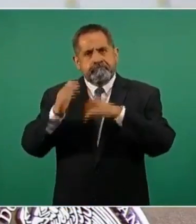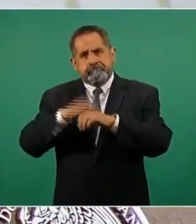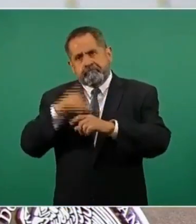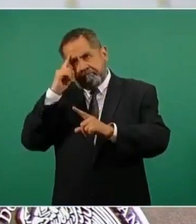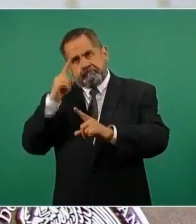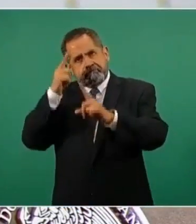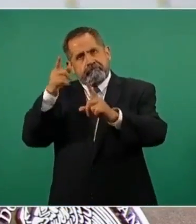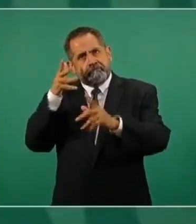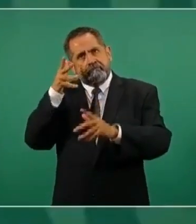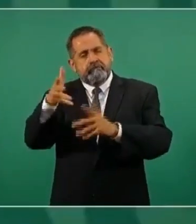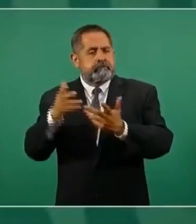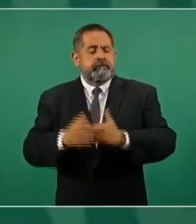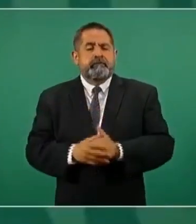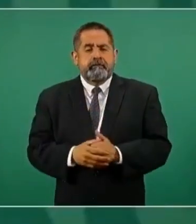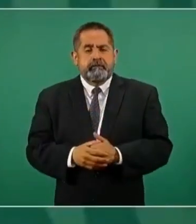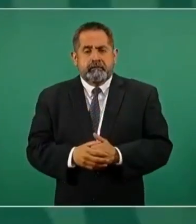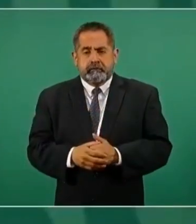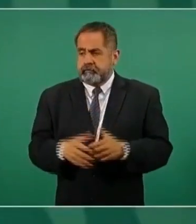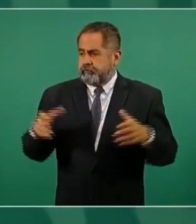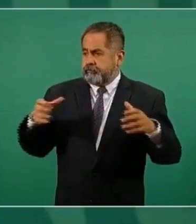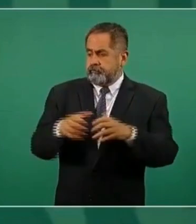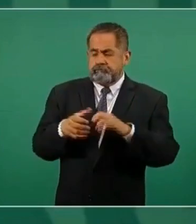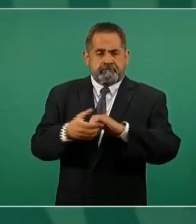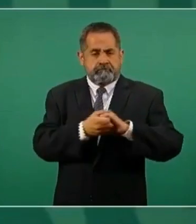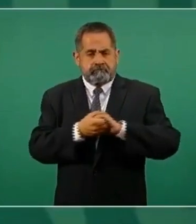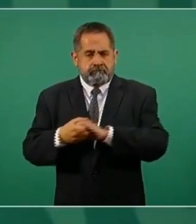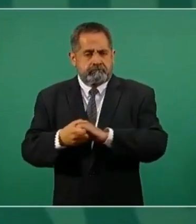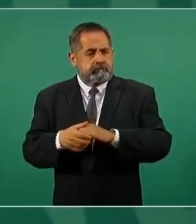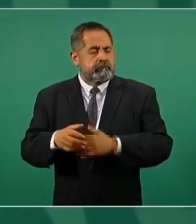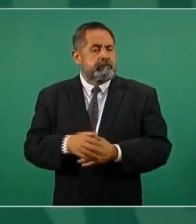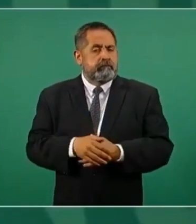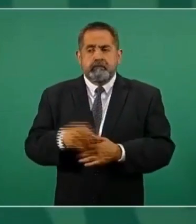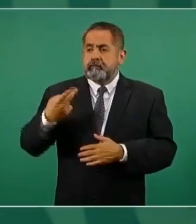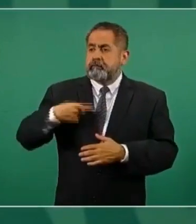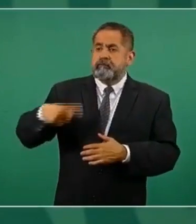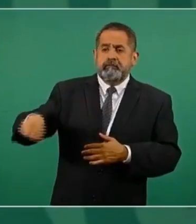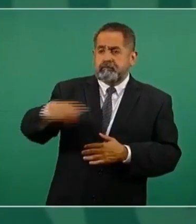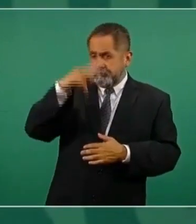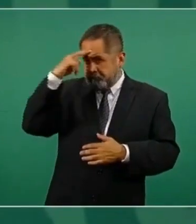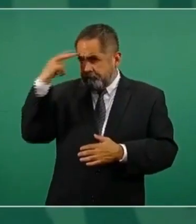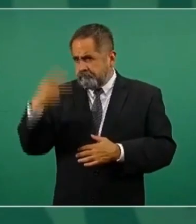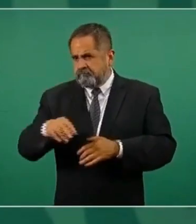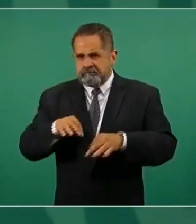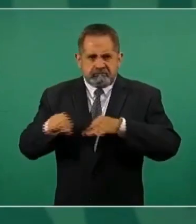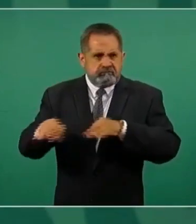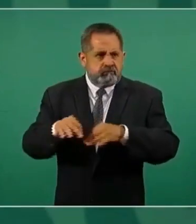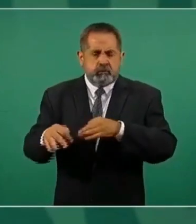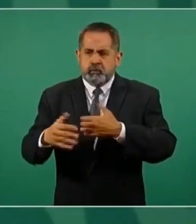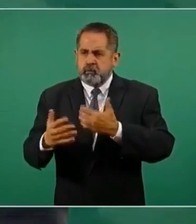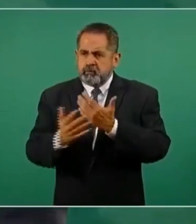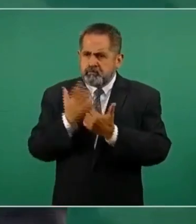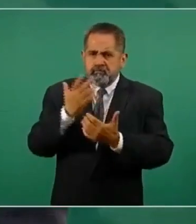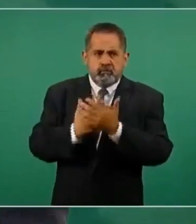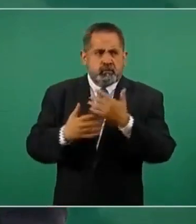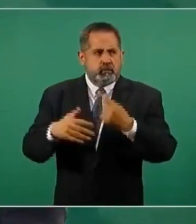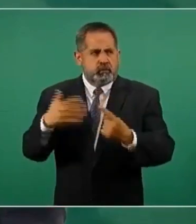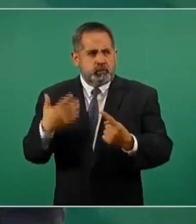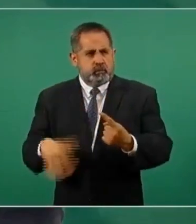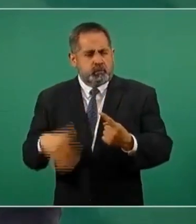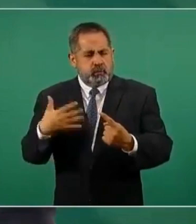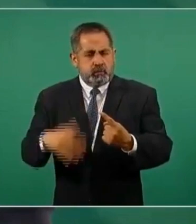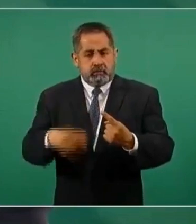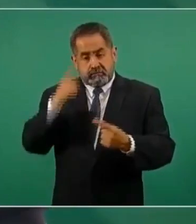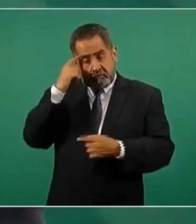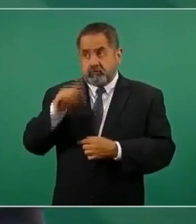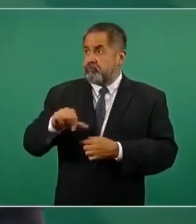adelante. La fuerza laboral de México es impresionante. Yo creo que somos y debemos de ser la